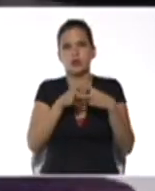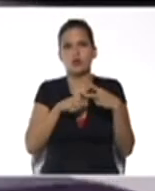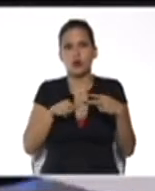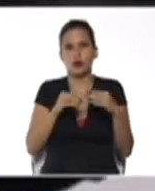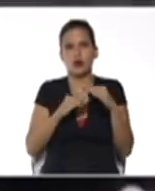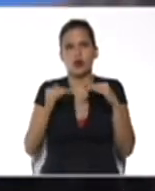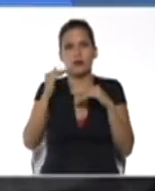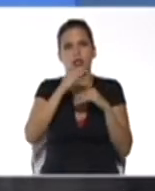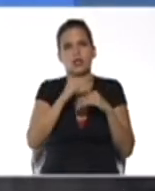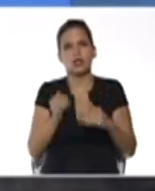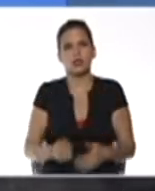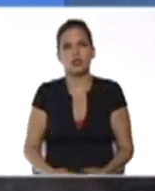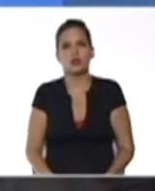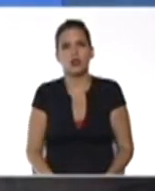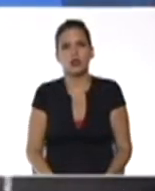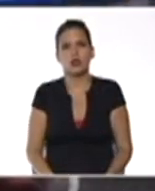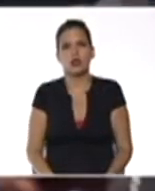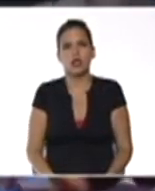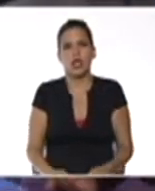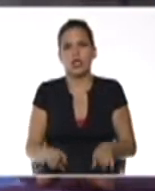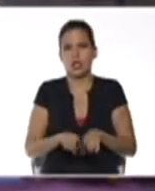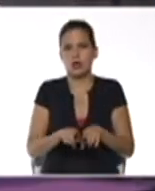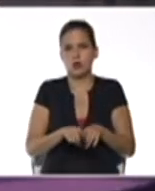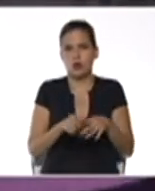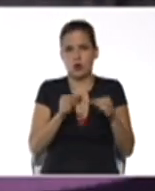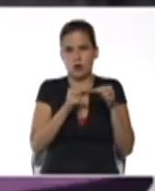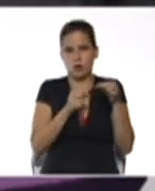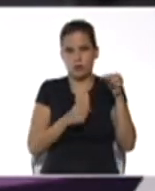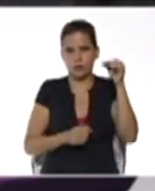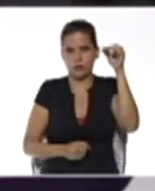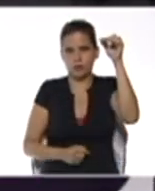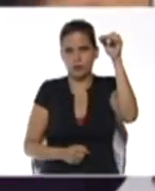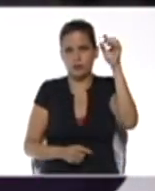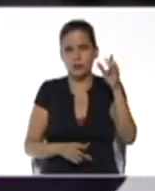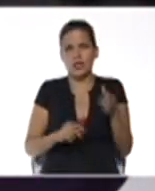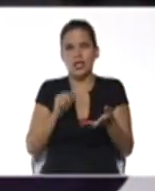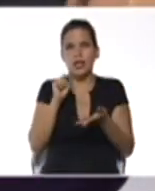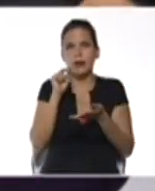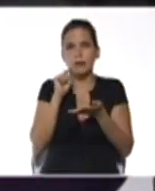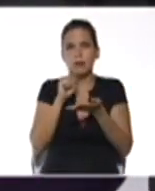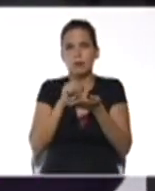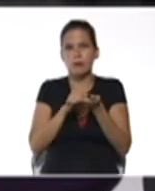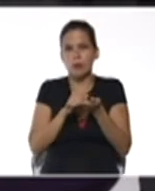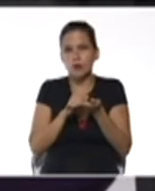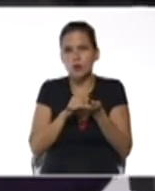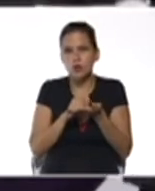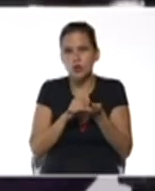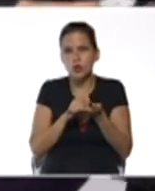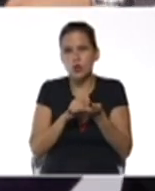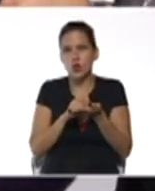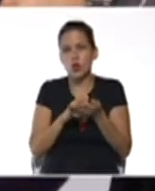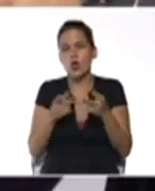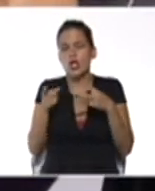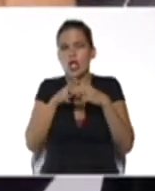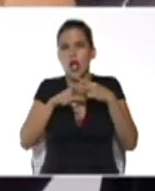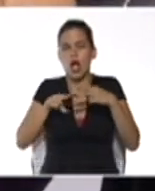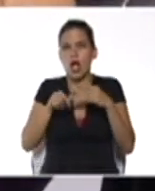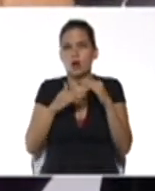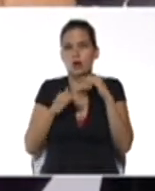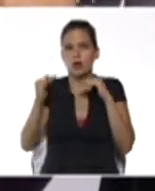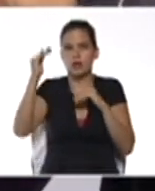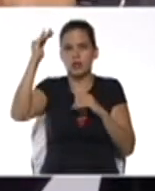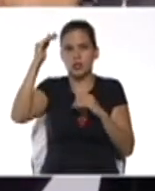coincide con el borde de la escuadra. Entonces, el punto en particular del ángulo de elevación que estamos